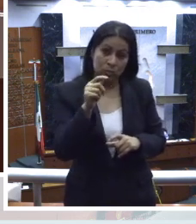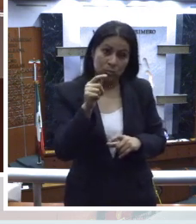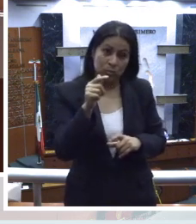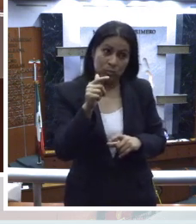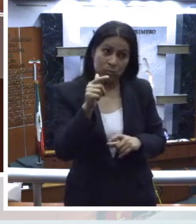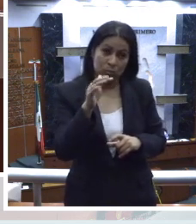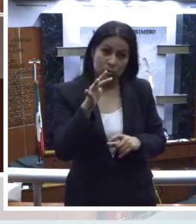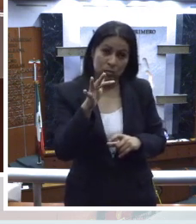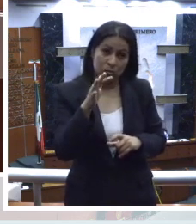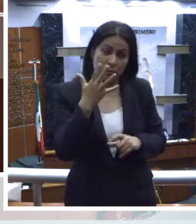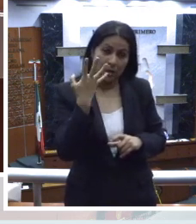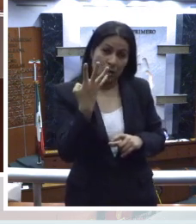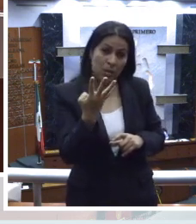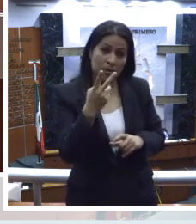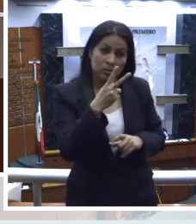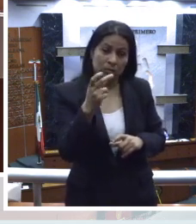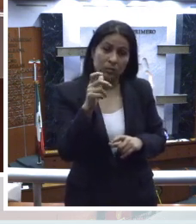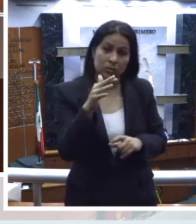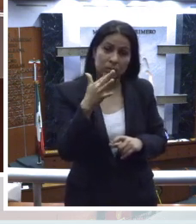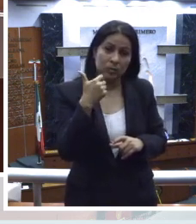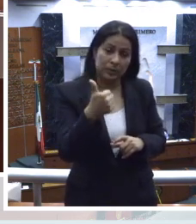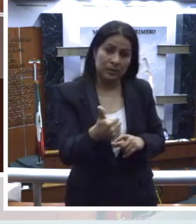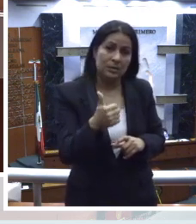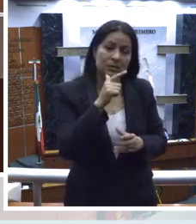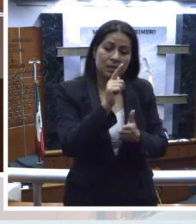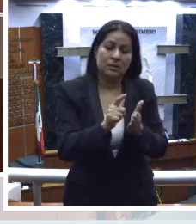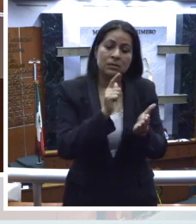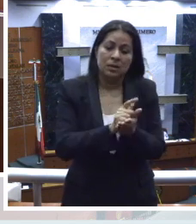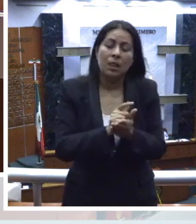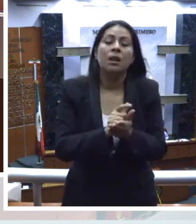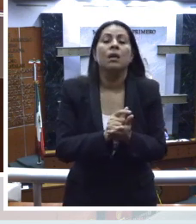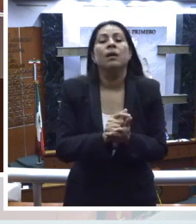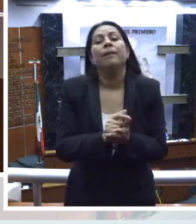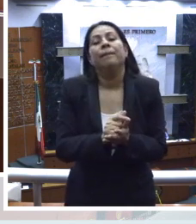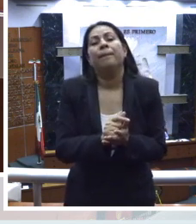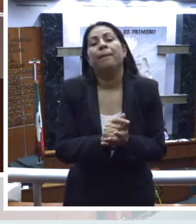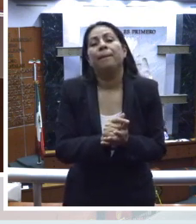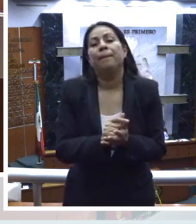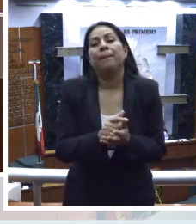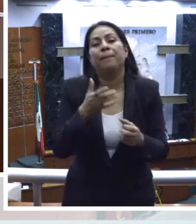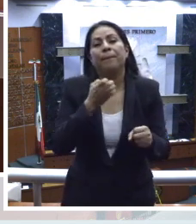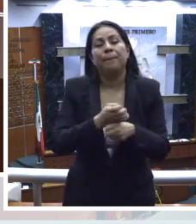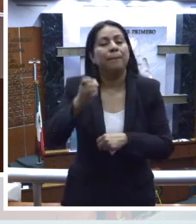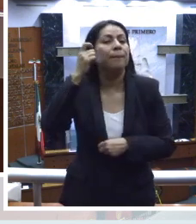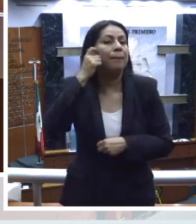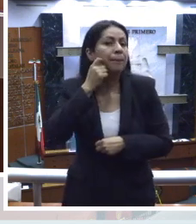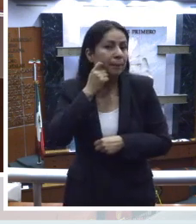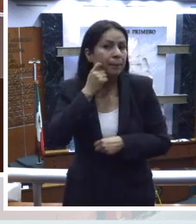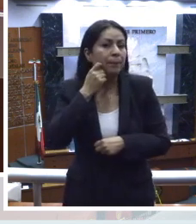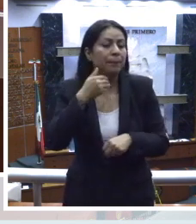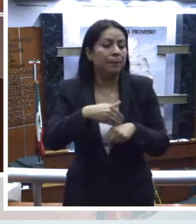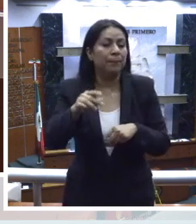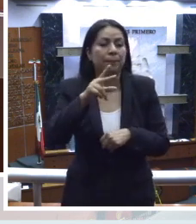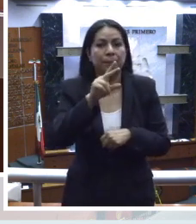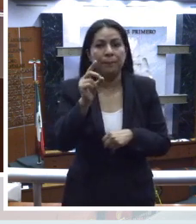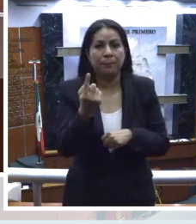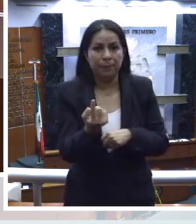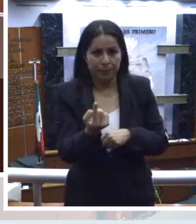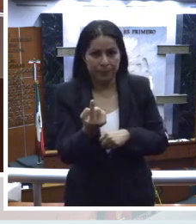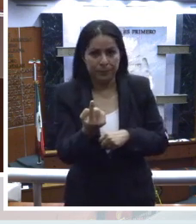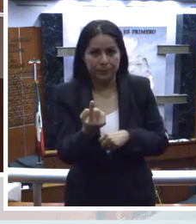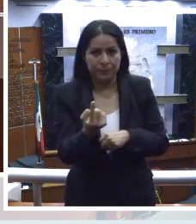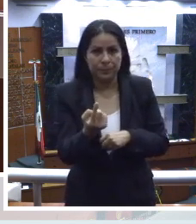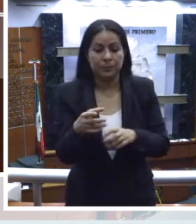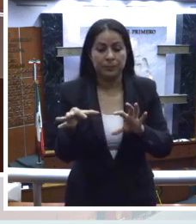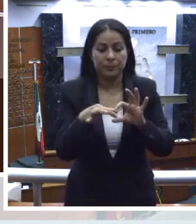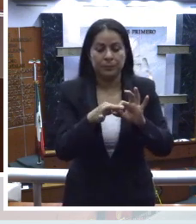248, 254 y 256 de la Ley Orgánica del Poder Legislativo del Estado de Guerrero, número 231,